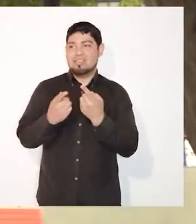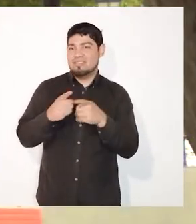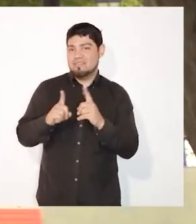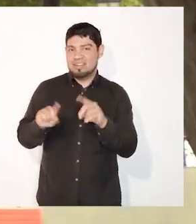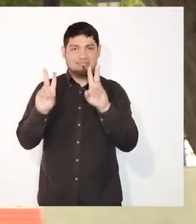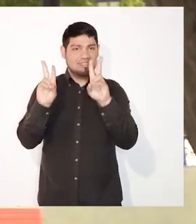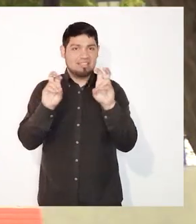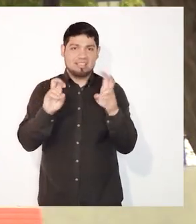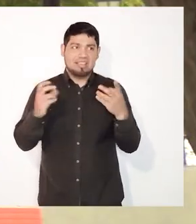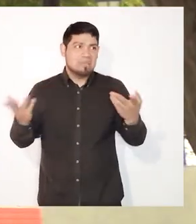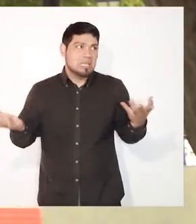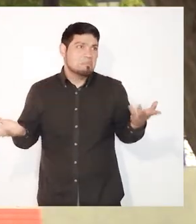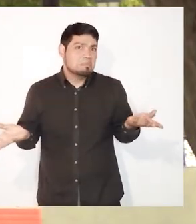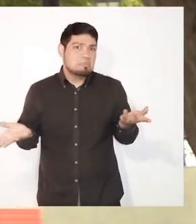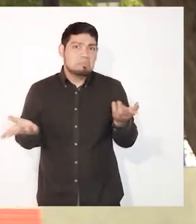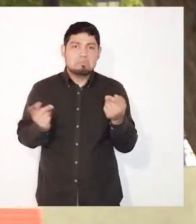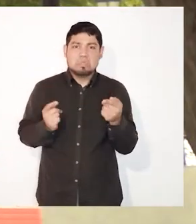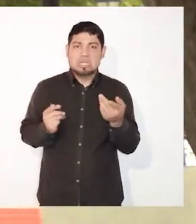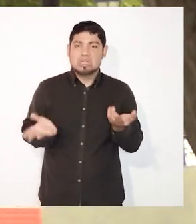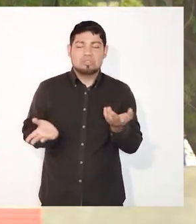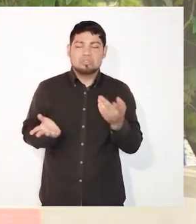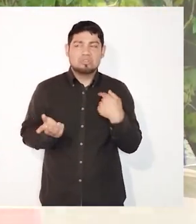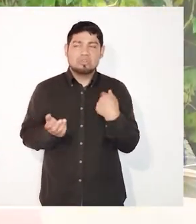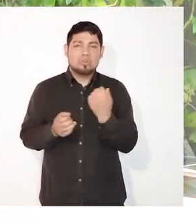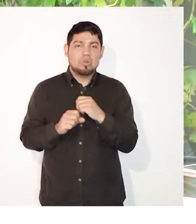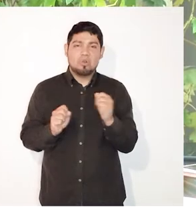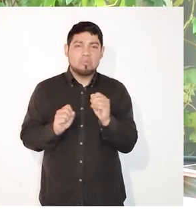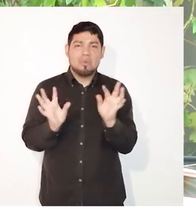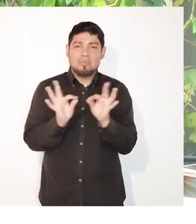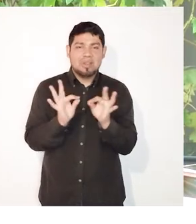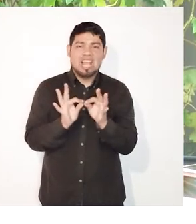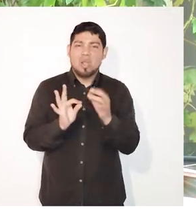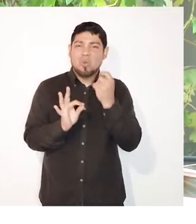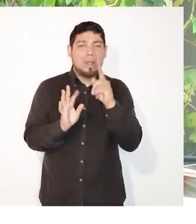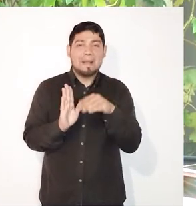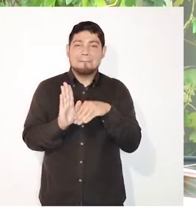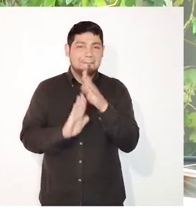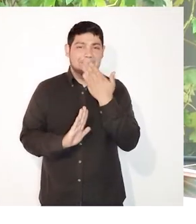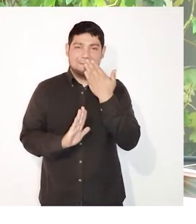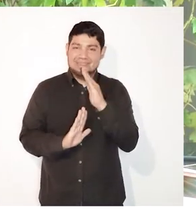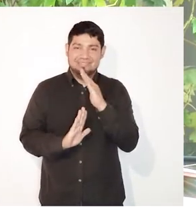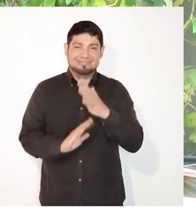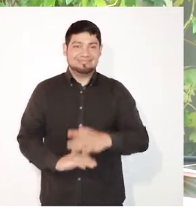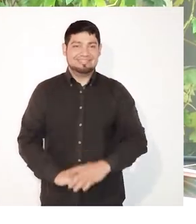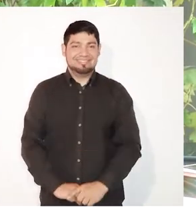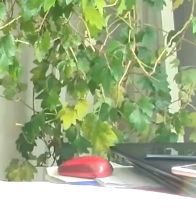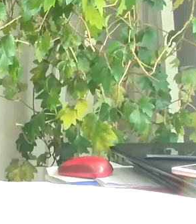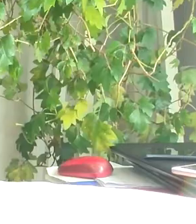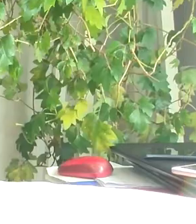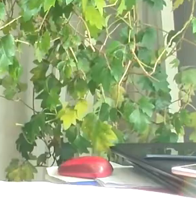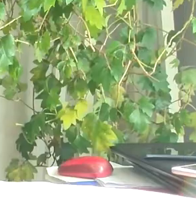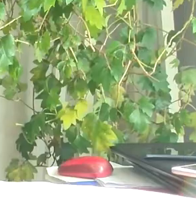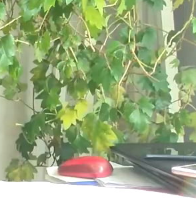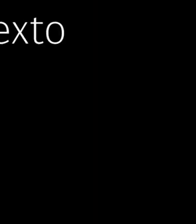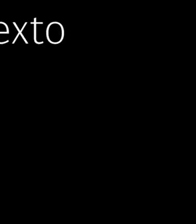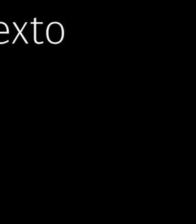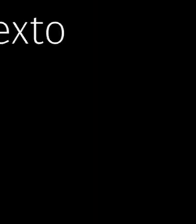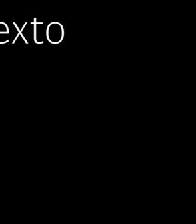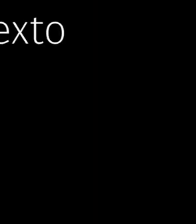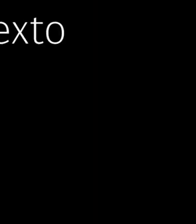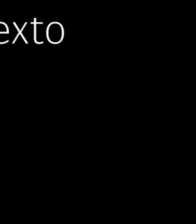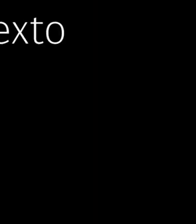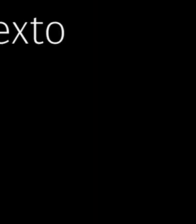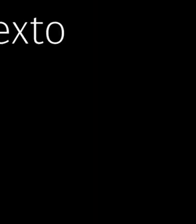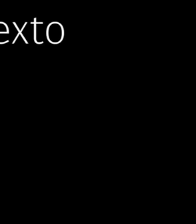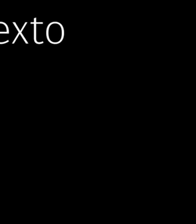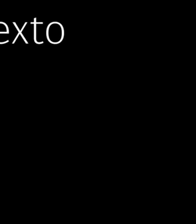de diferentes temas, entonces realmente no sabría describirlo. De tus obras,